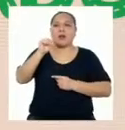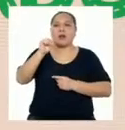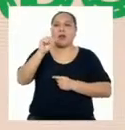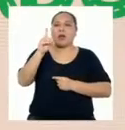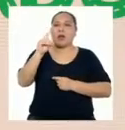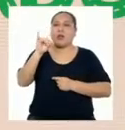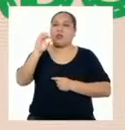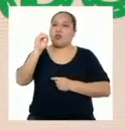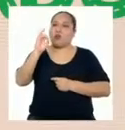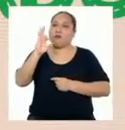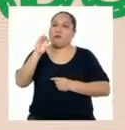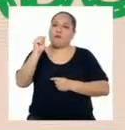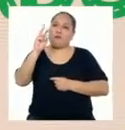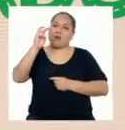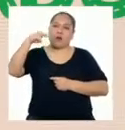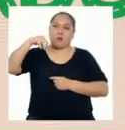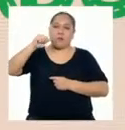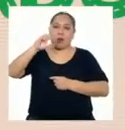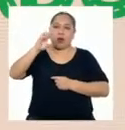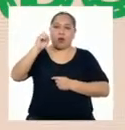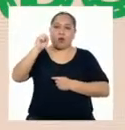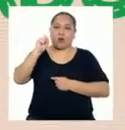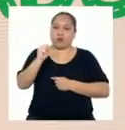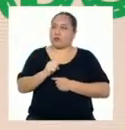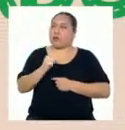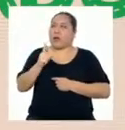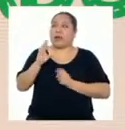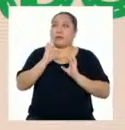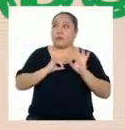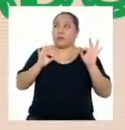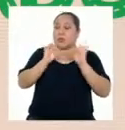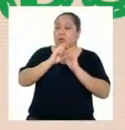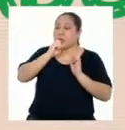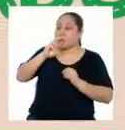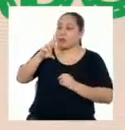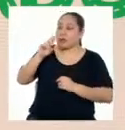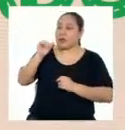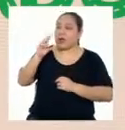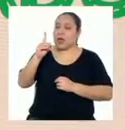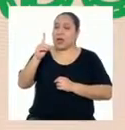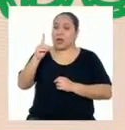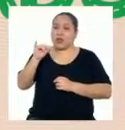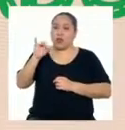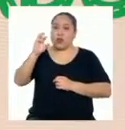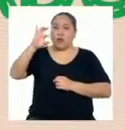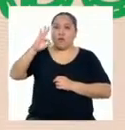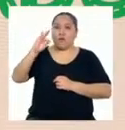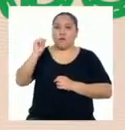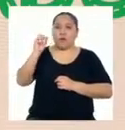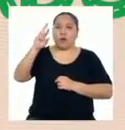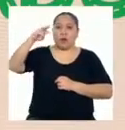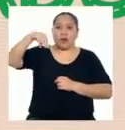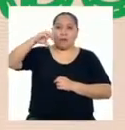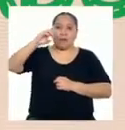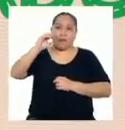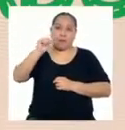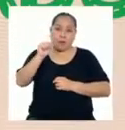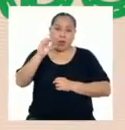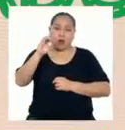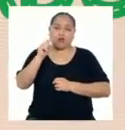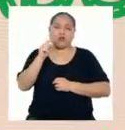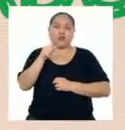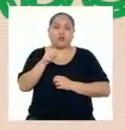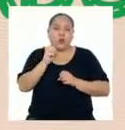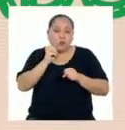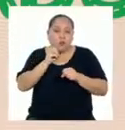Profesor, es importante resaltar Que los radiofármacos Son elementos químicos procesados Con una dosis de radiación